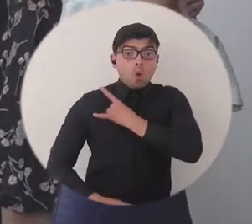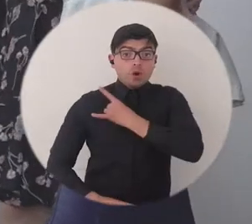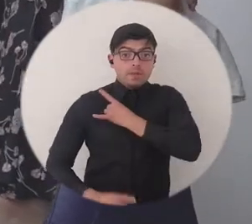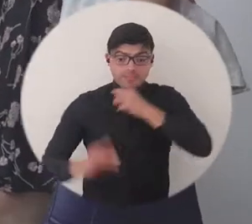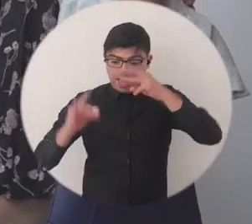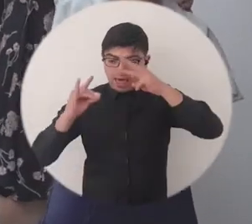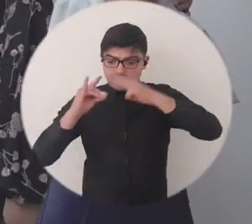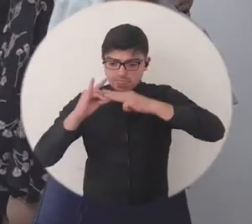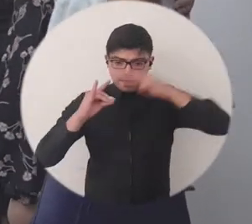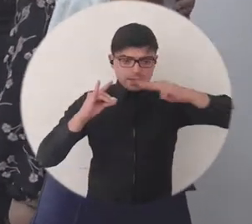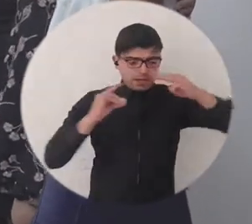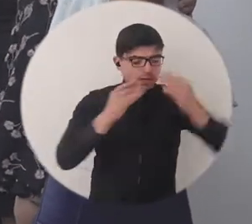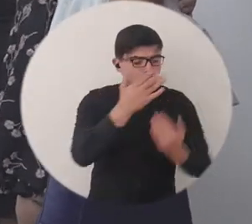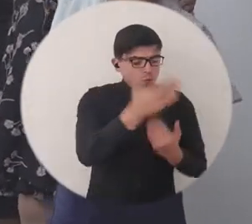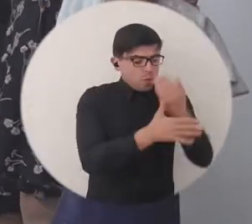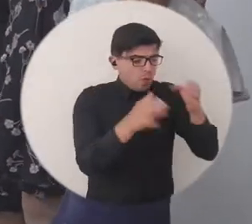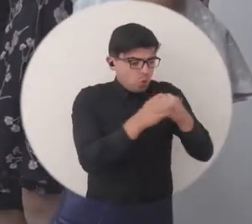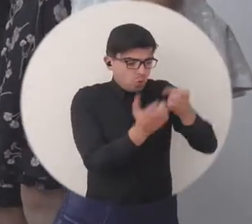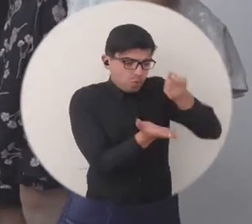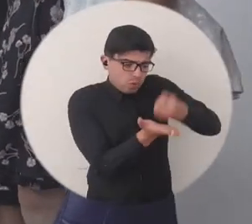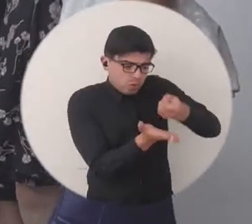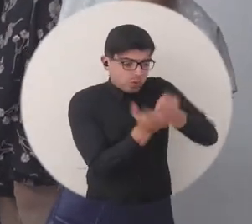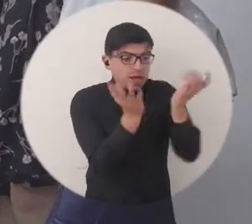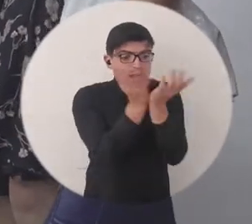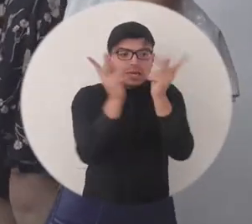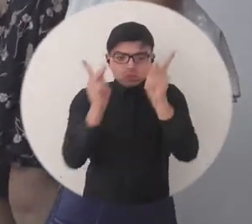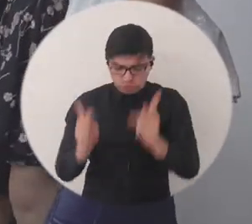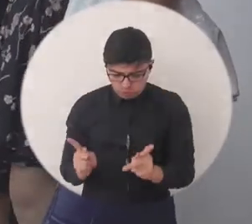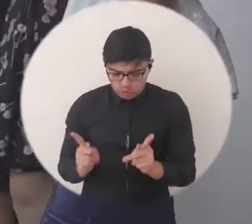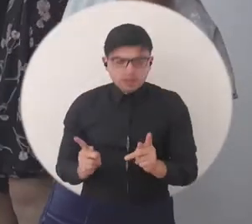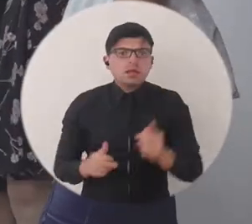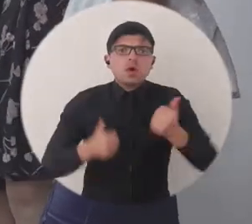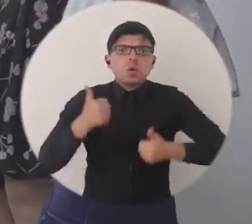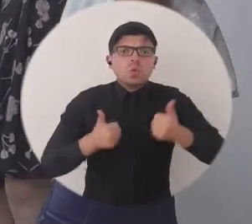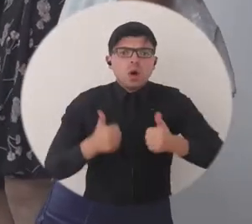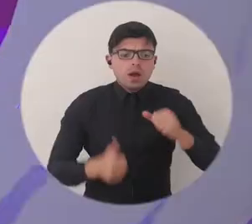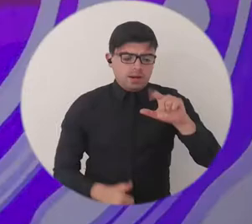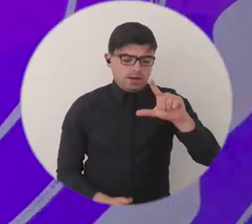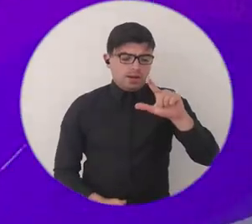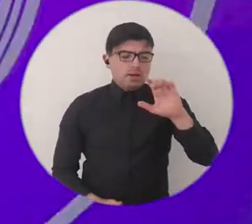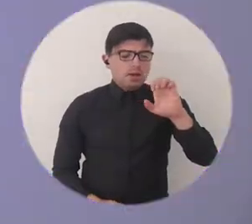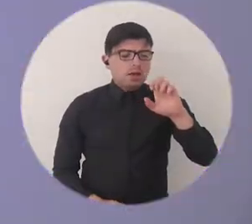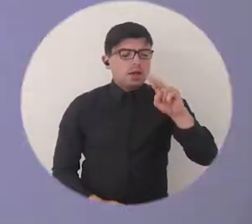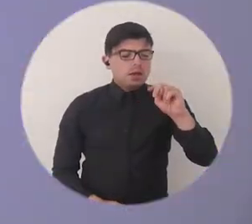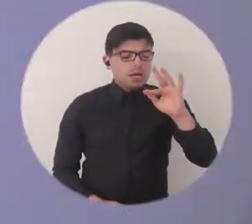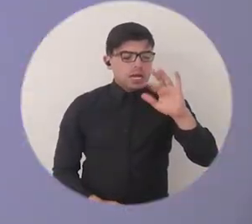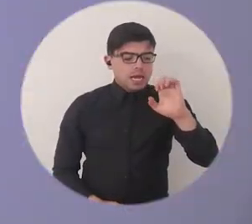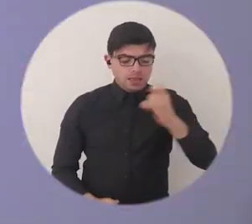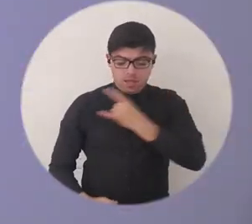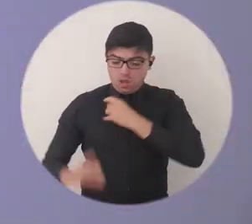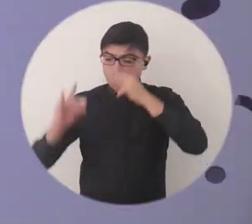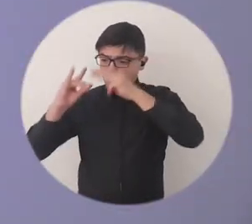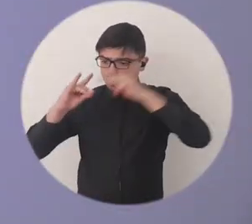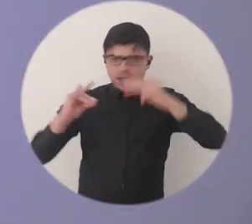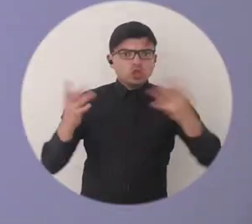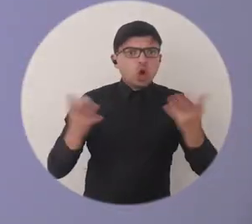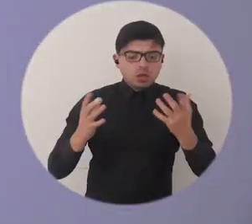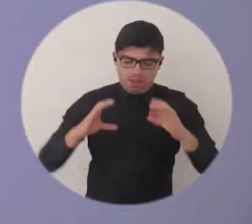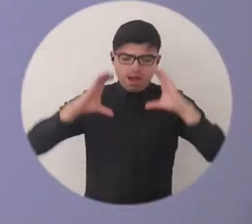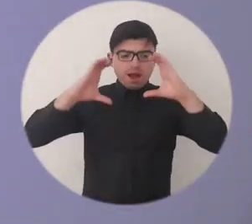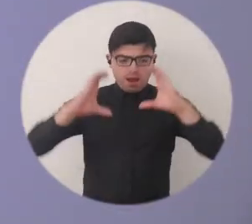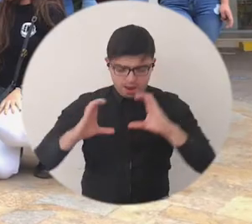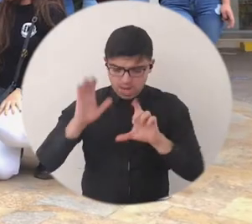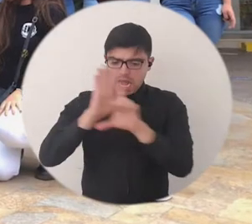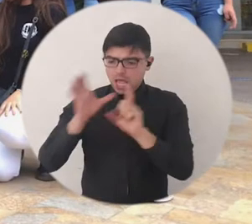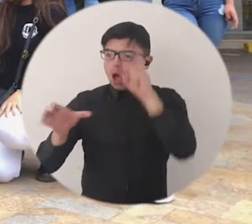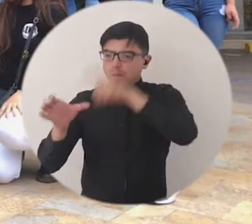En la Universidad del Magdalena nació una nueva asociación estudiantil. Se trata de Lente Unimagdalena, conformada y constituida en cámara